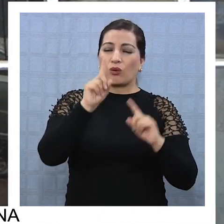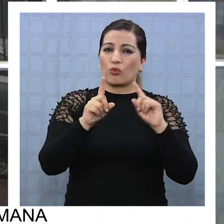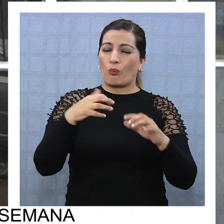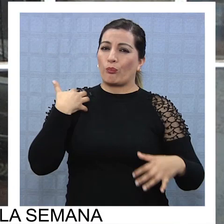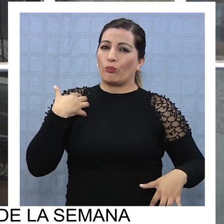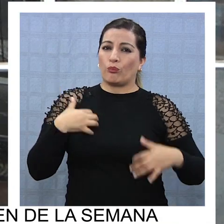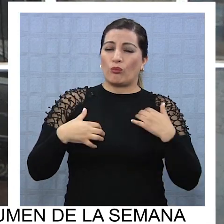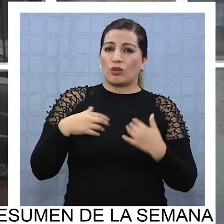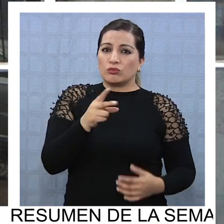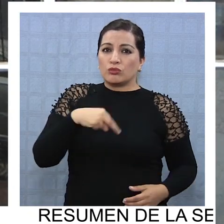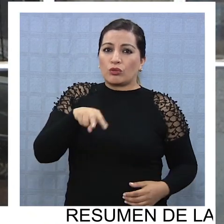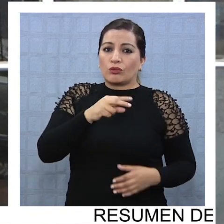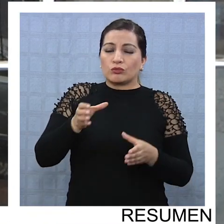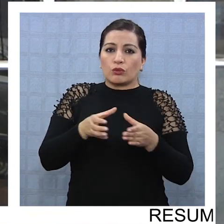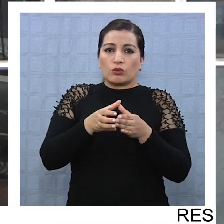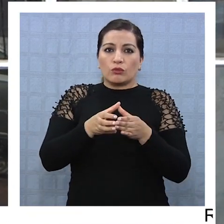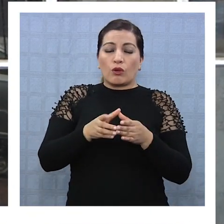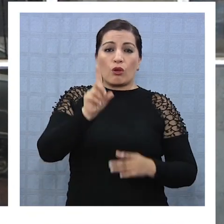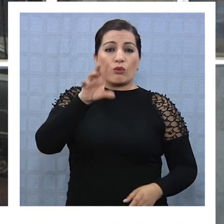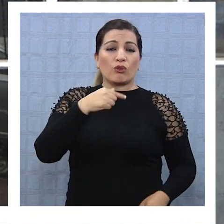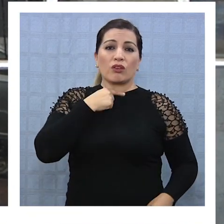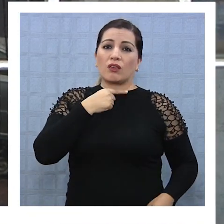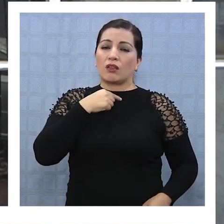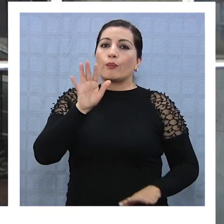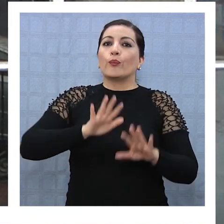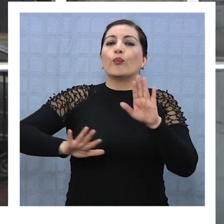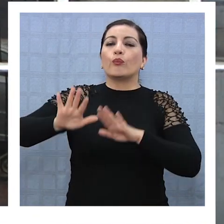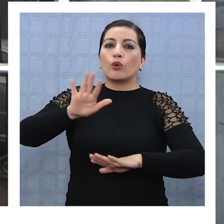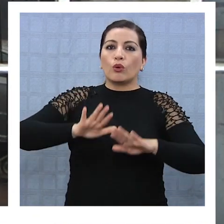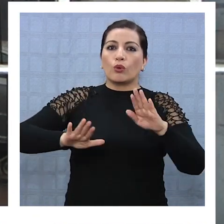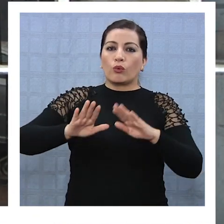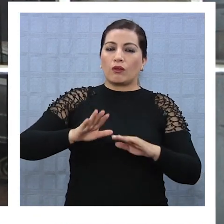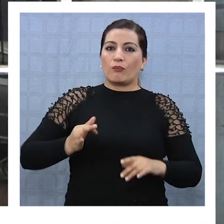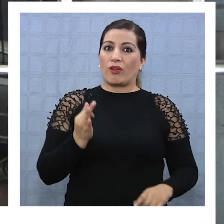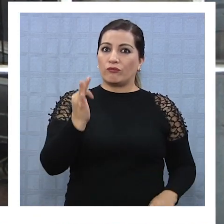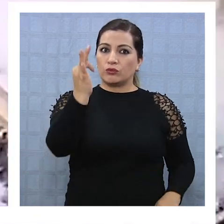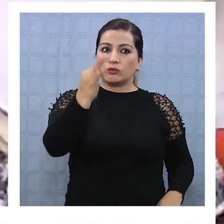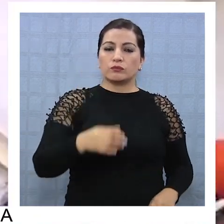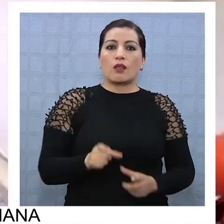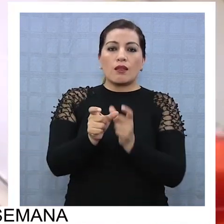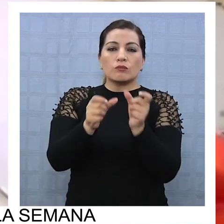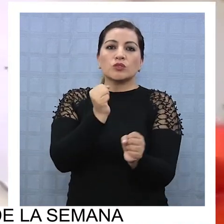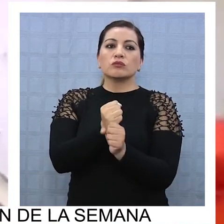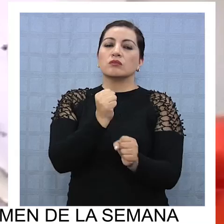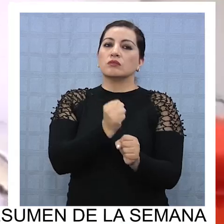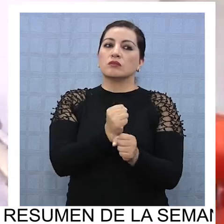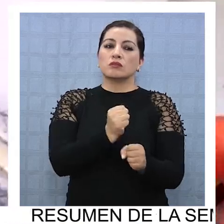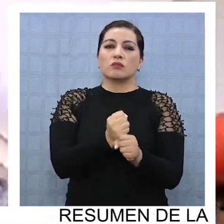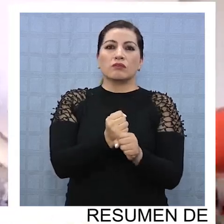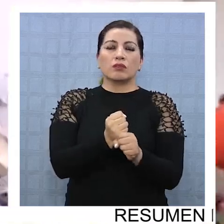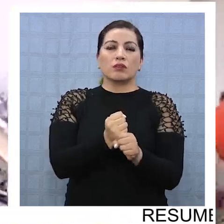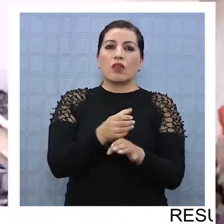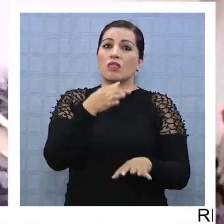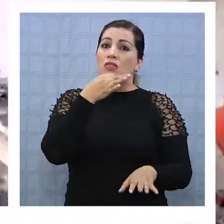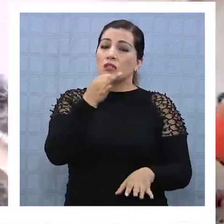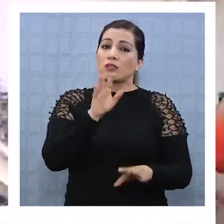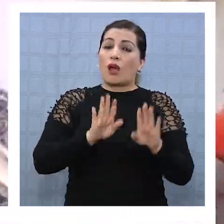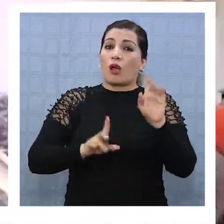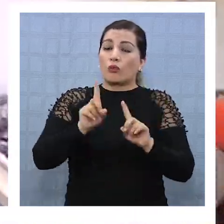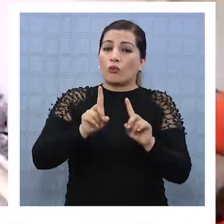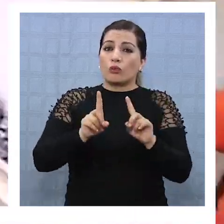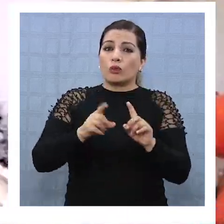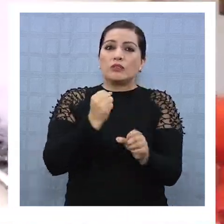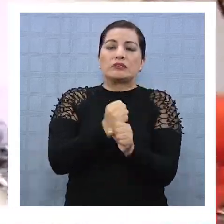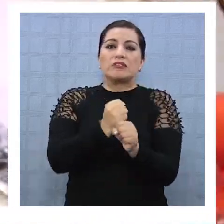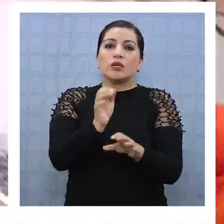no, están un poco molestos con nosotros, pero lo único que queremos nosotros es cuidar la sustentabilidad del recurso. Los trabajadores han recurrido a diversas formas